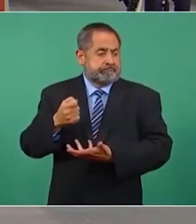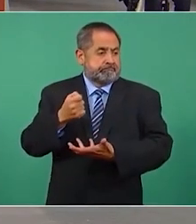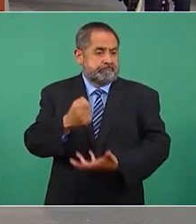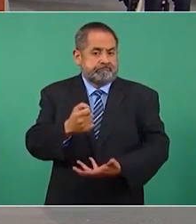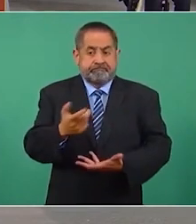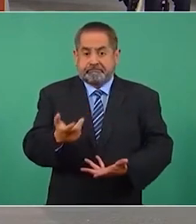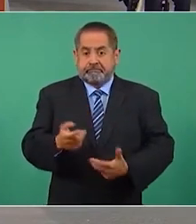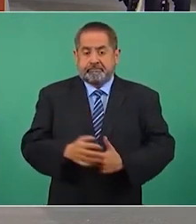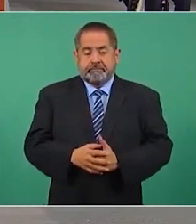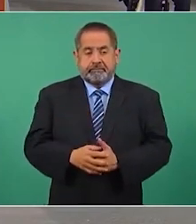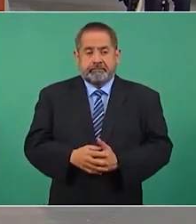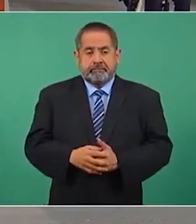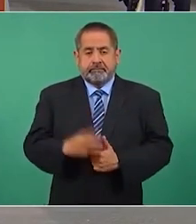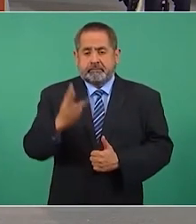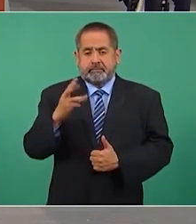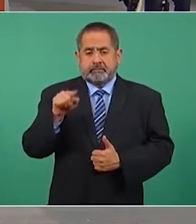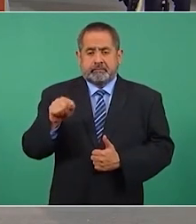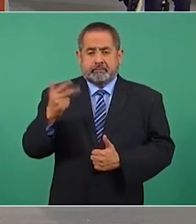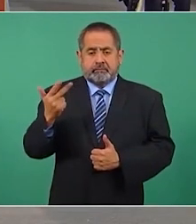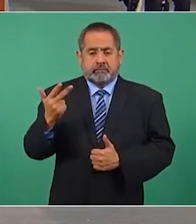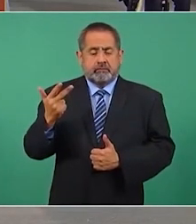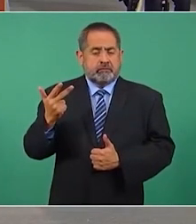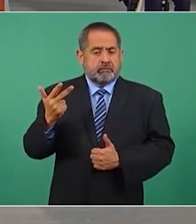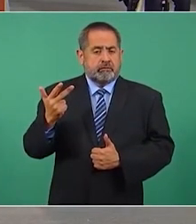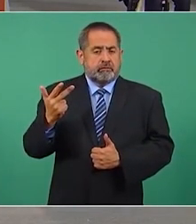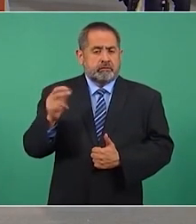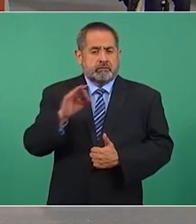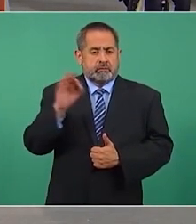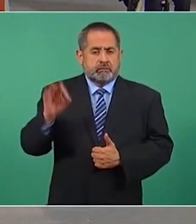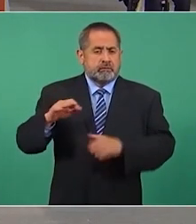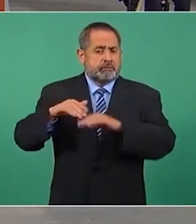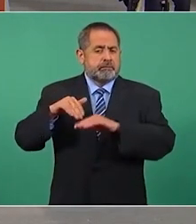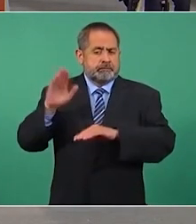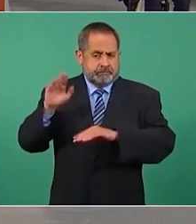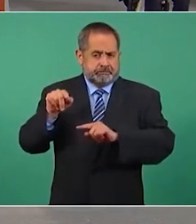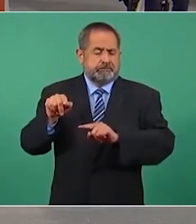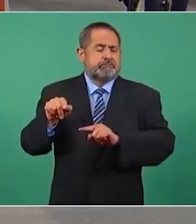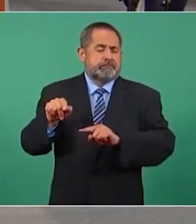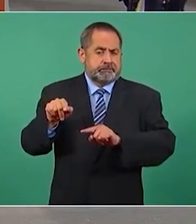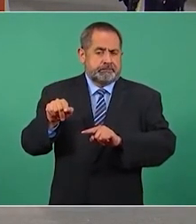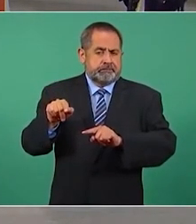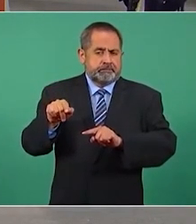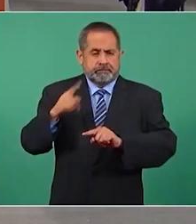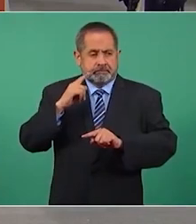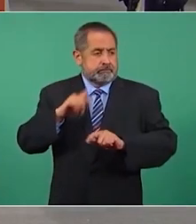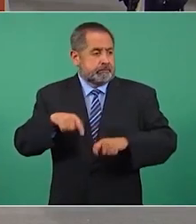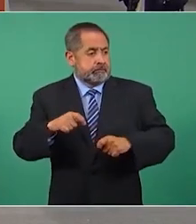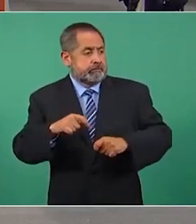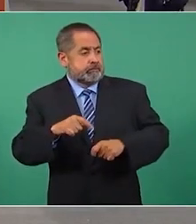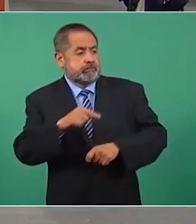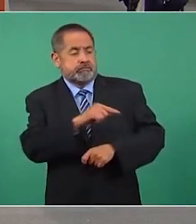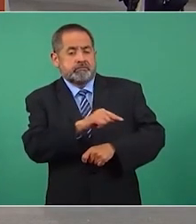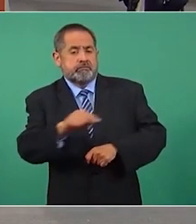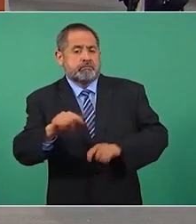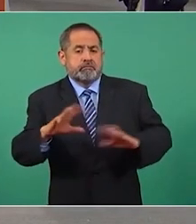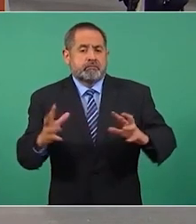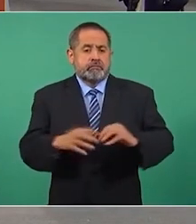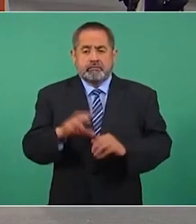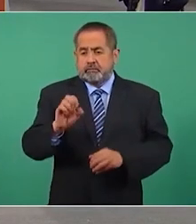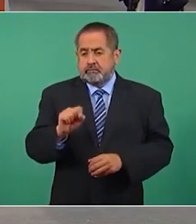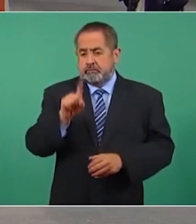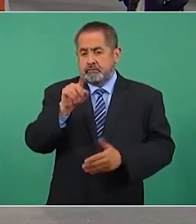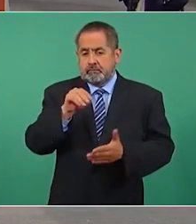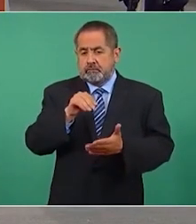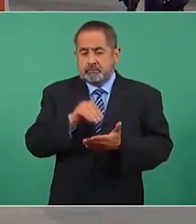3.8 por ciento mayor para beneficiar a 61 mil